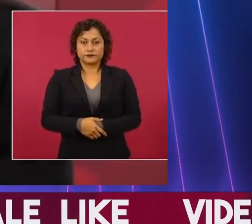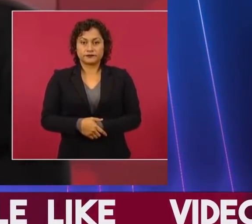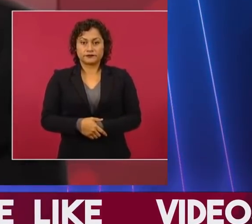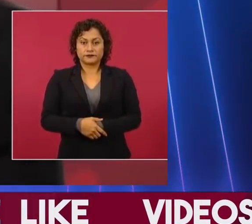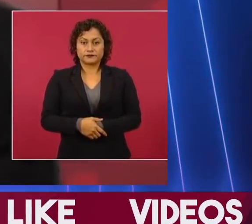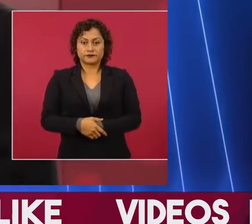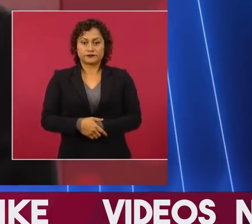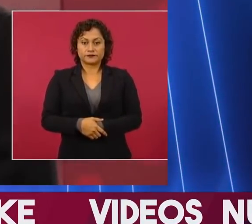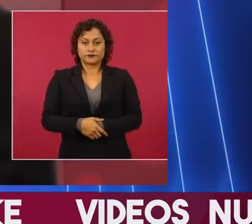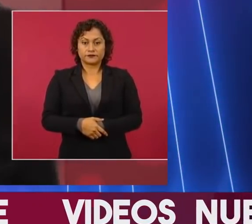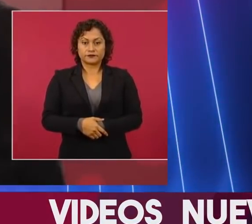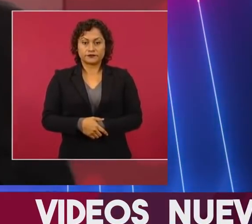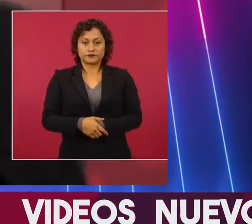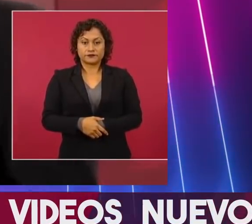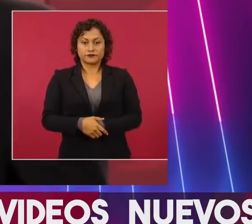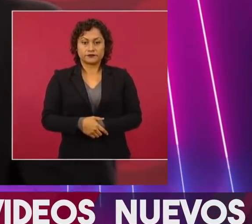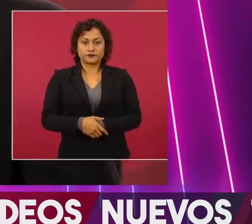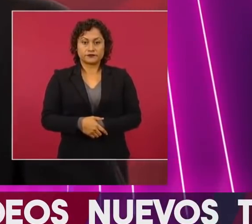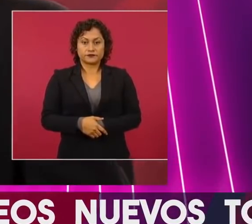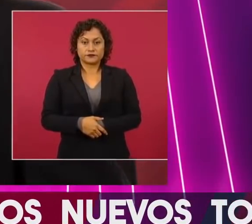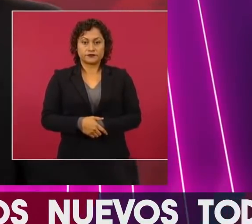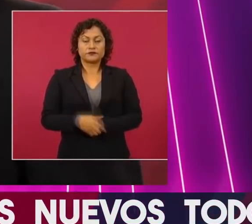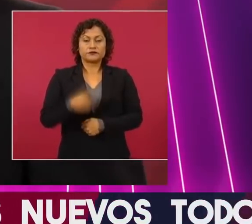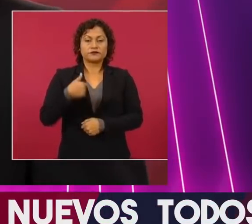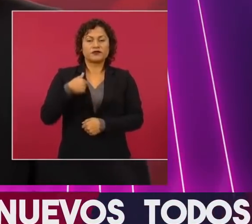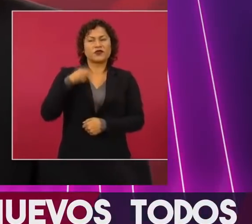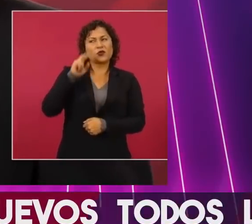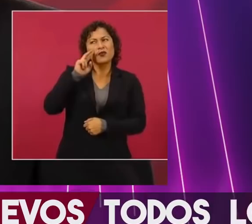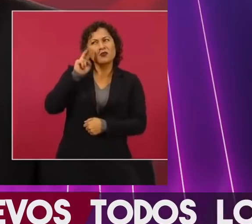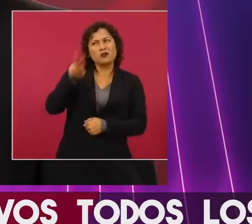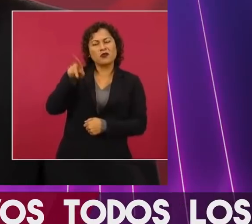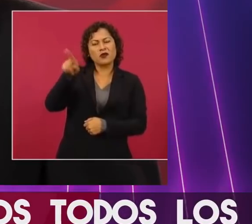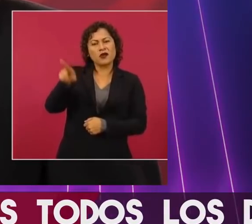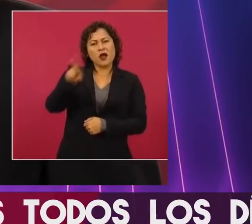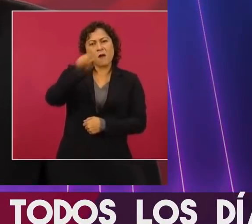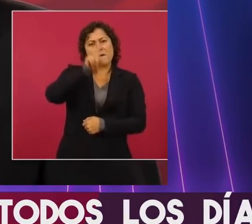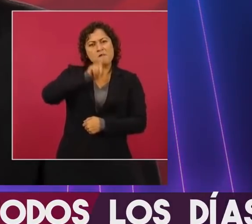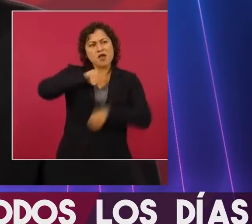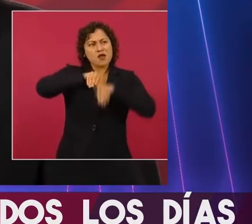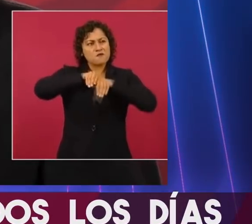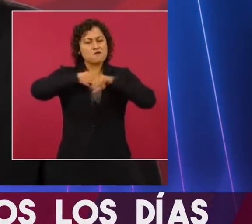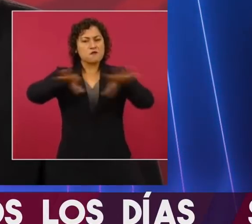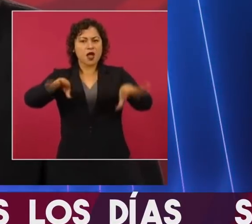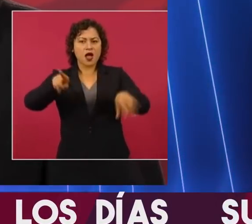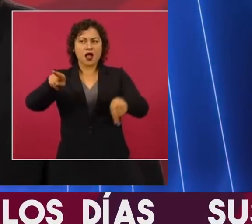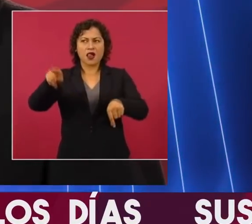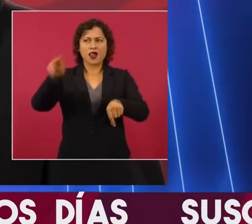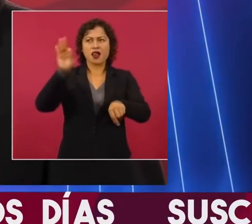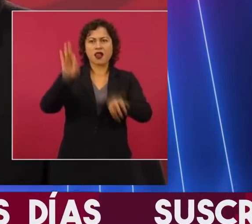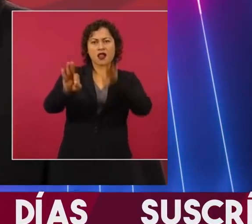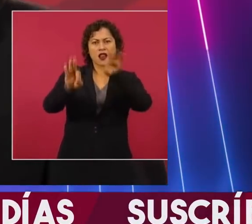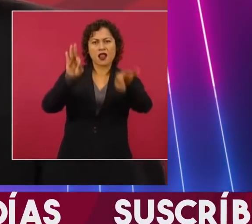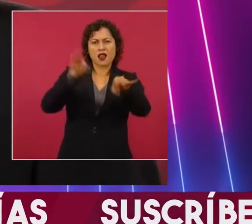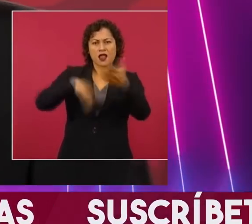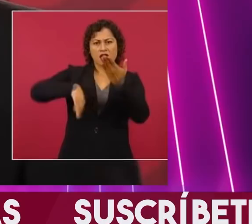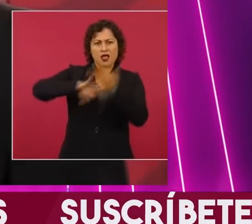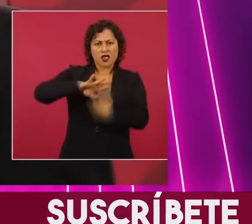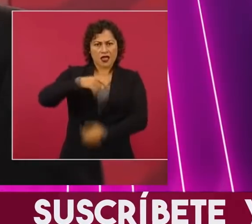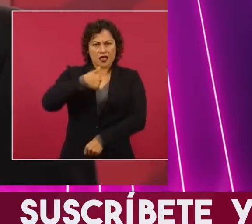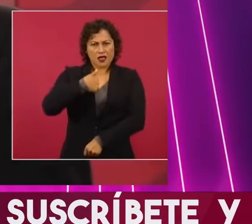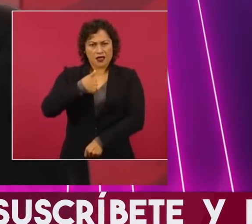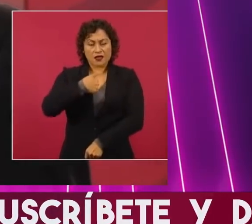que mientan, que calumnien, que